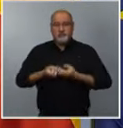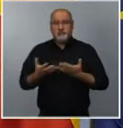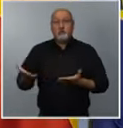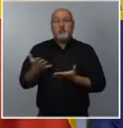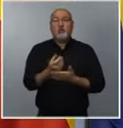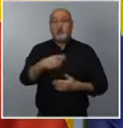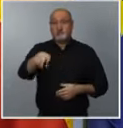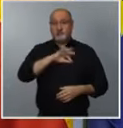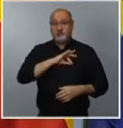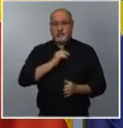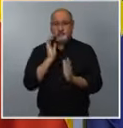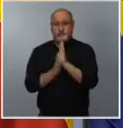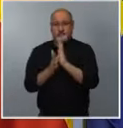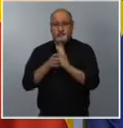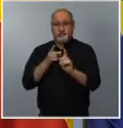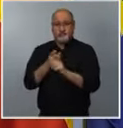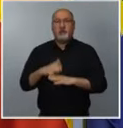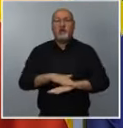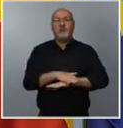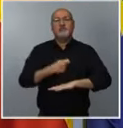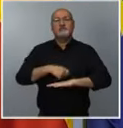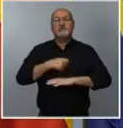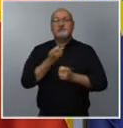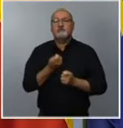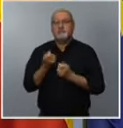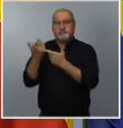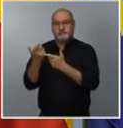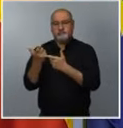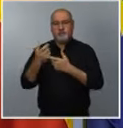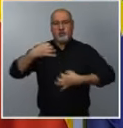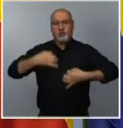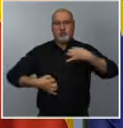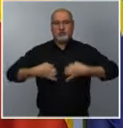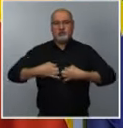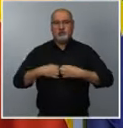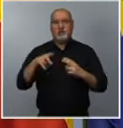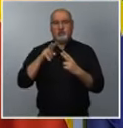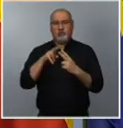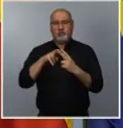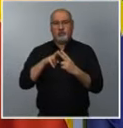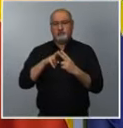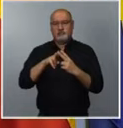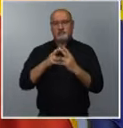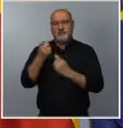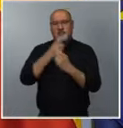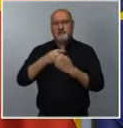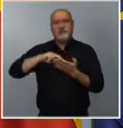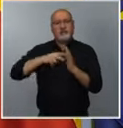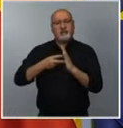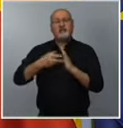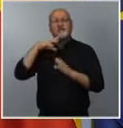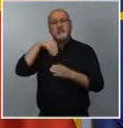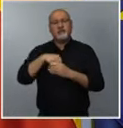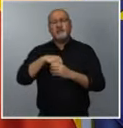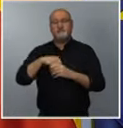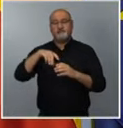comunicarles que el Gobierno ha puesto en conocimiento de la justicia dos informes técnicos del Centro Criptológico Nacional, según los